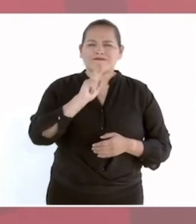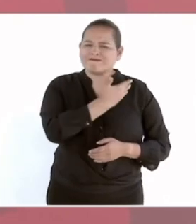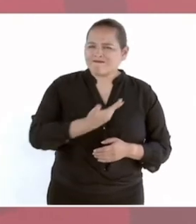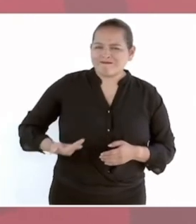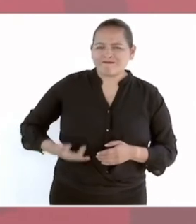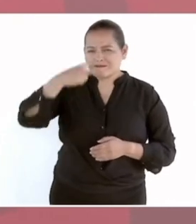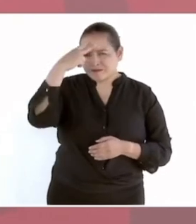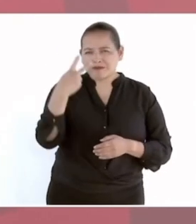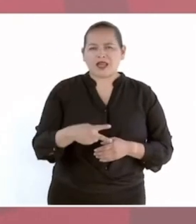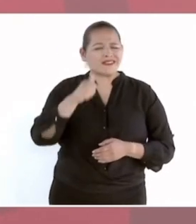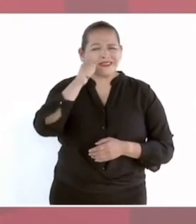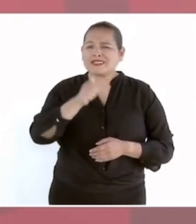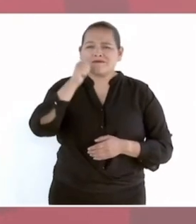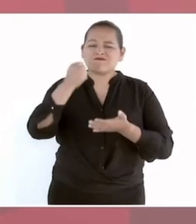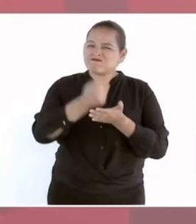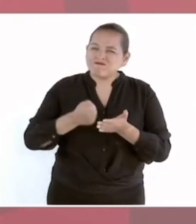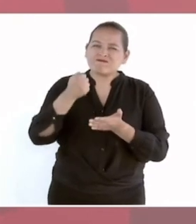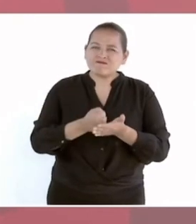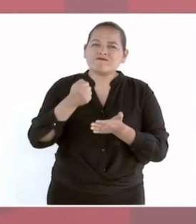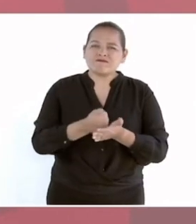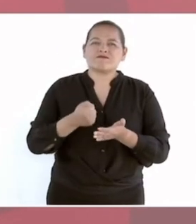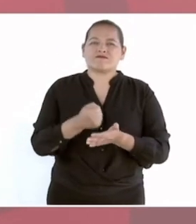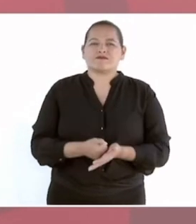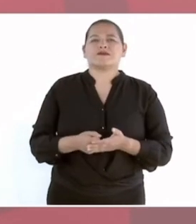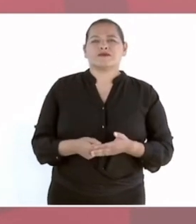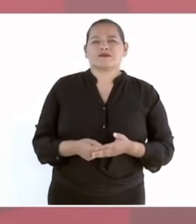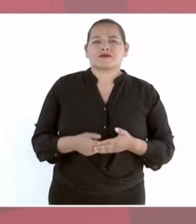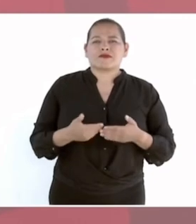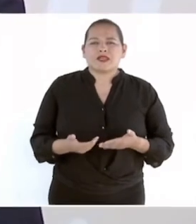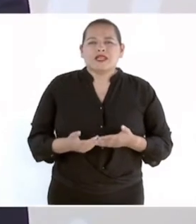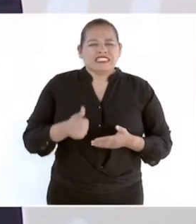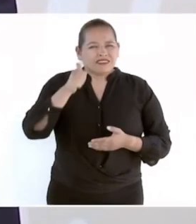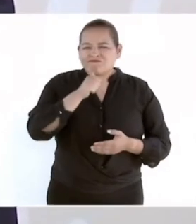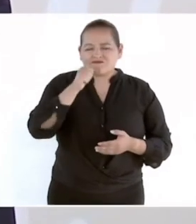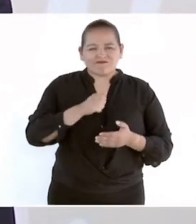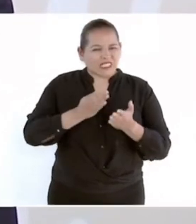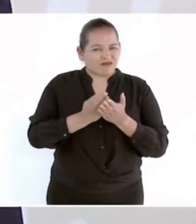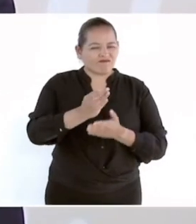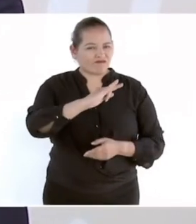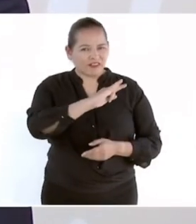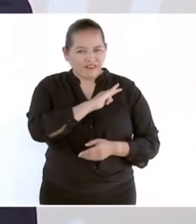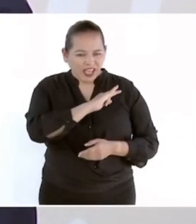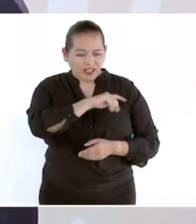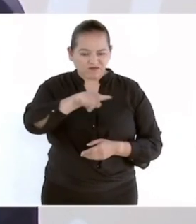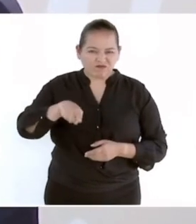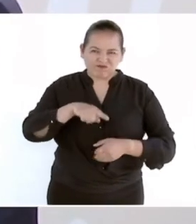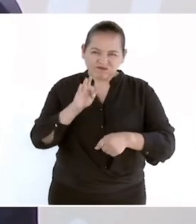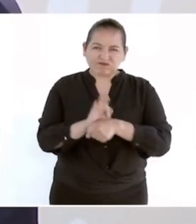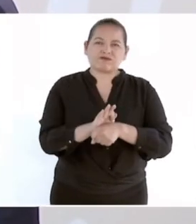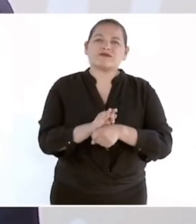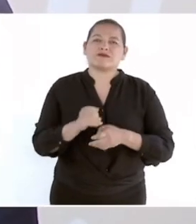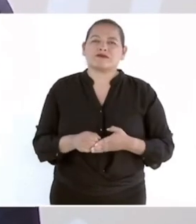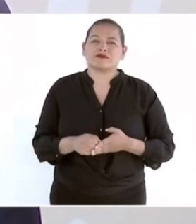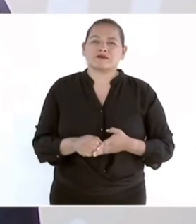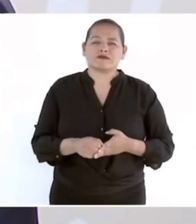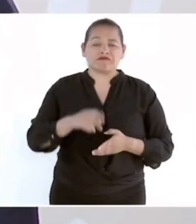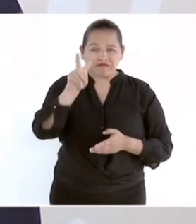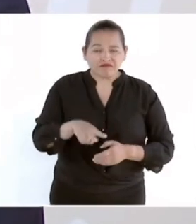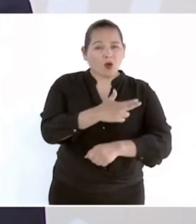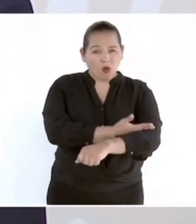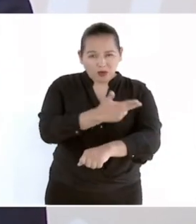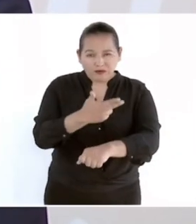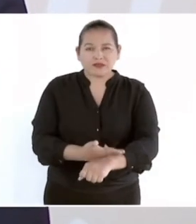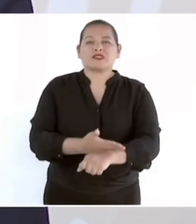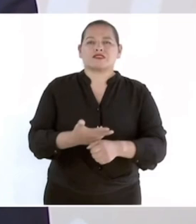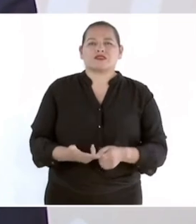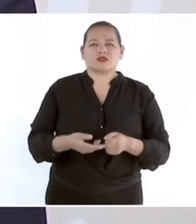era perseverante siempre mantuvo una inquebrantable fe en la causa que defendía fue honesto